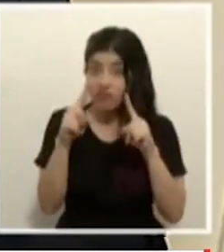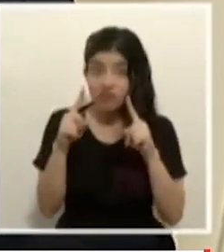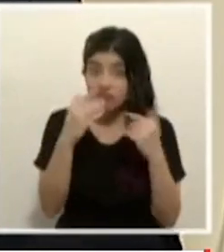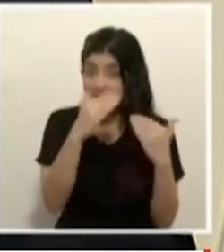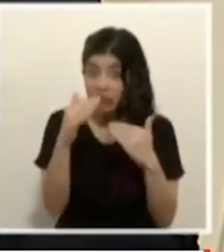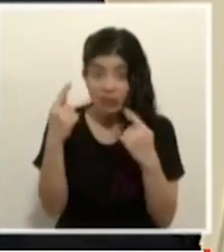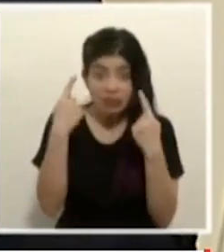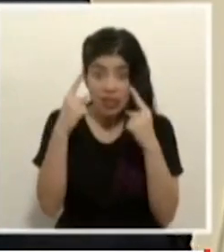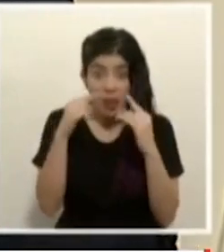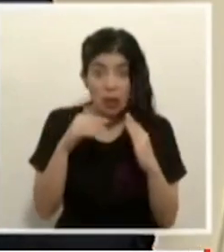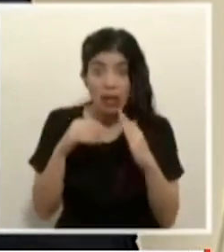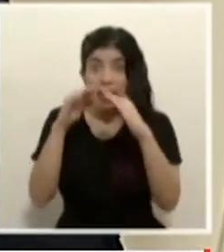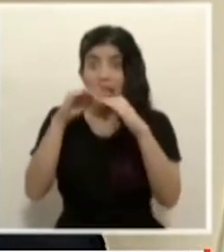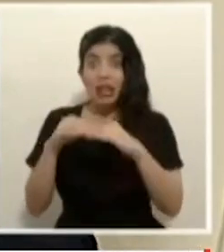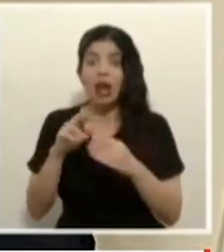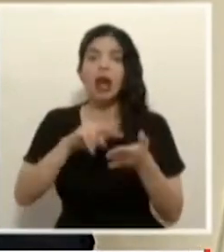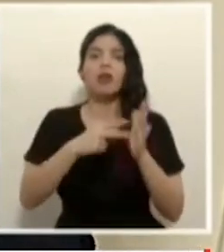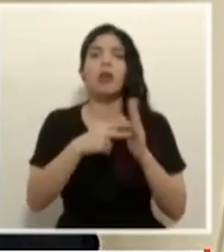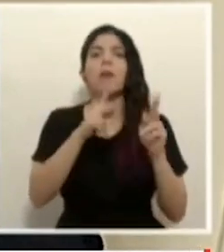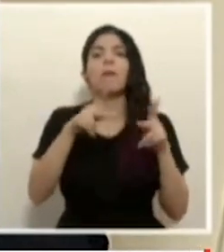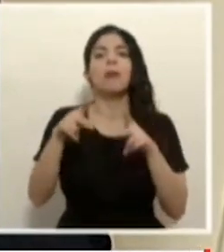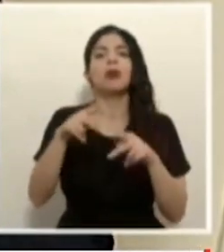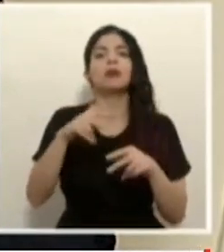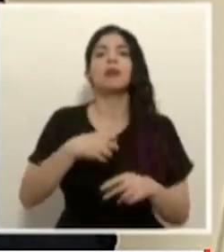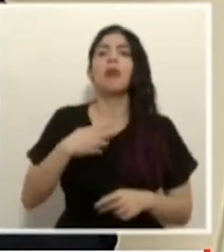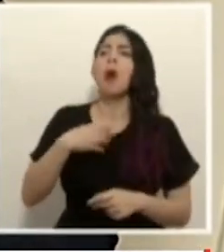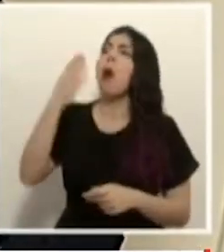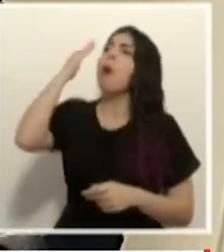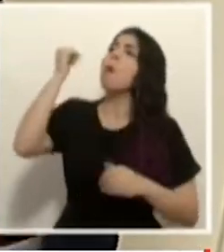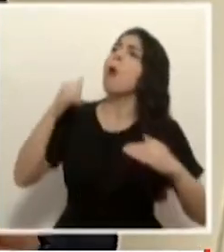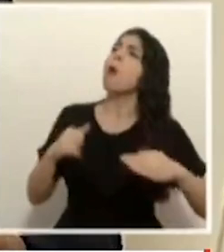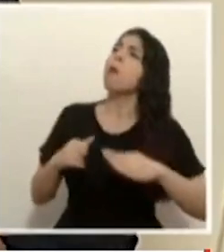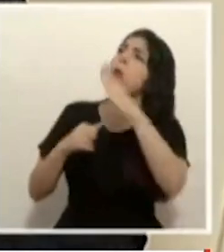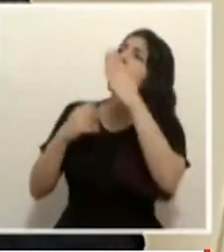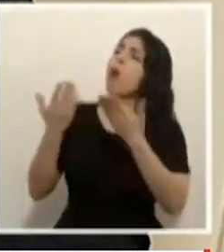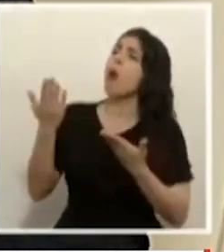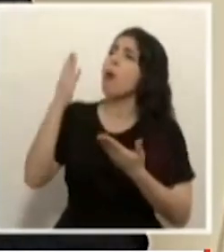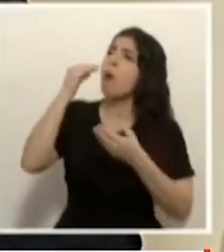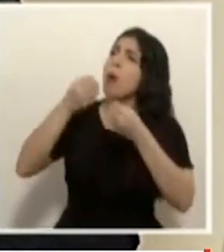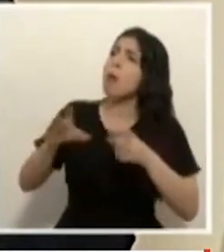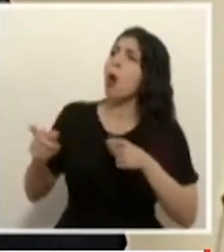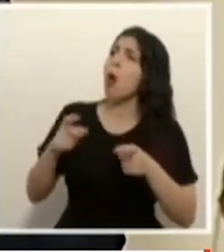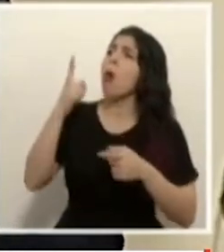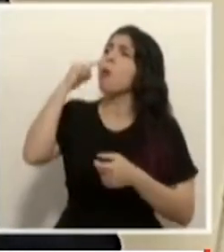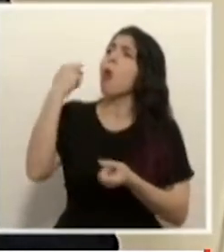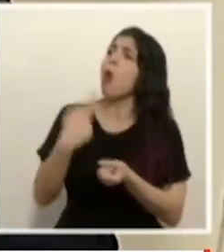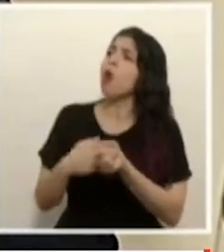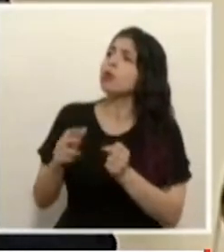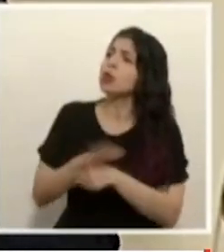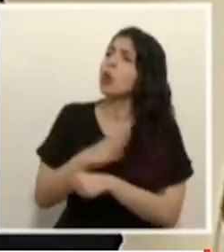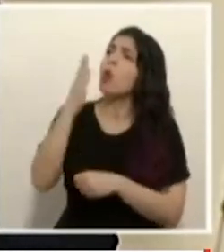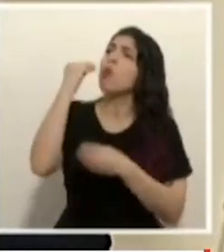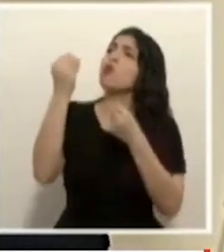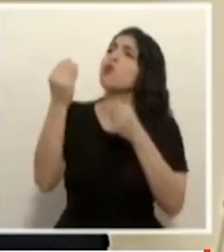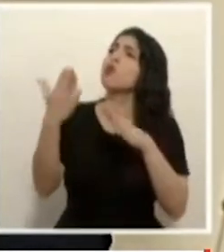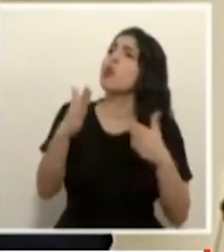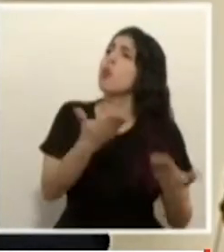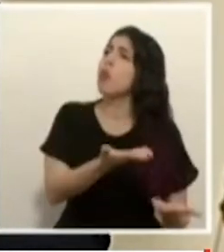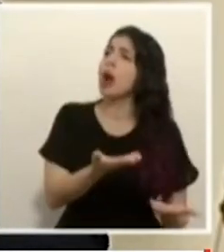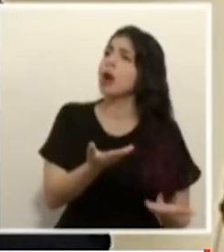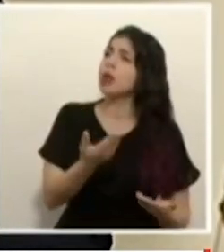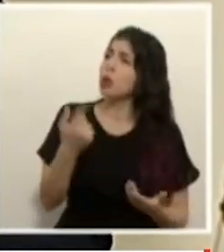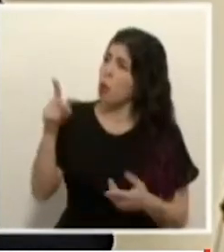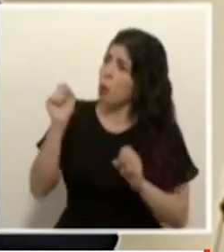¿por qué dejaron que se saliera de las manos la curva y por qué se saturaron los hospitales y por qué murió tanta gente si podíamos